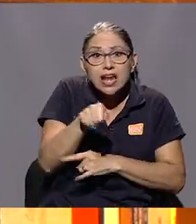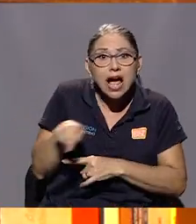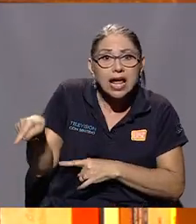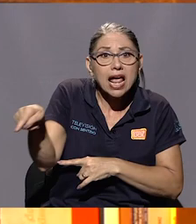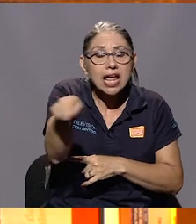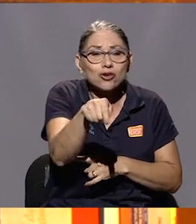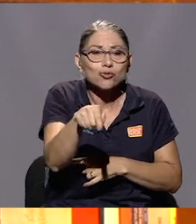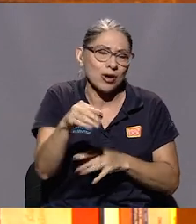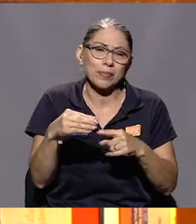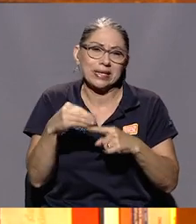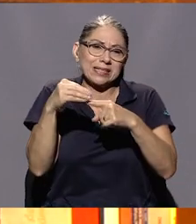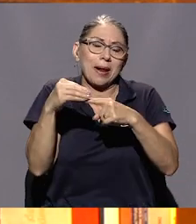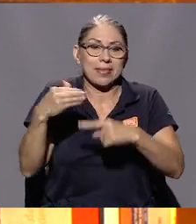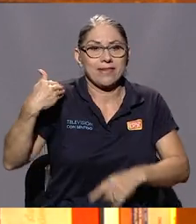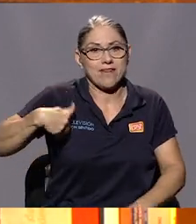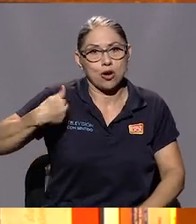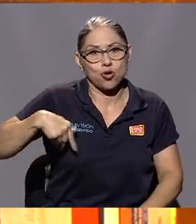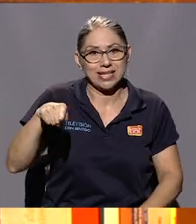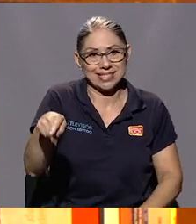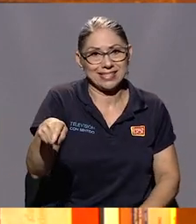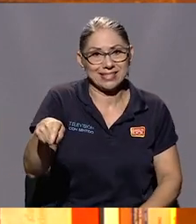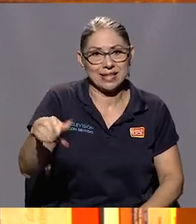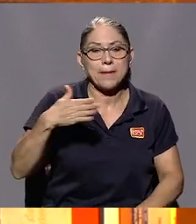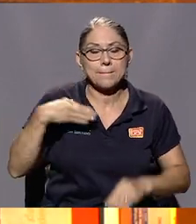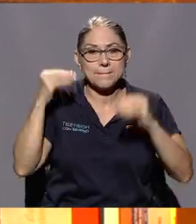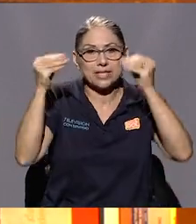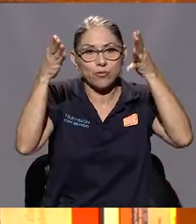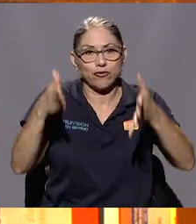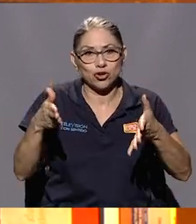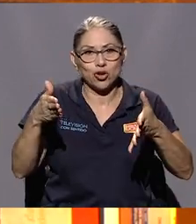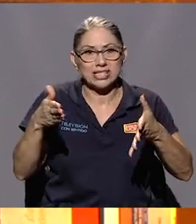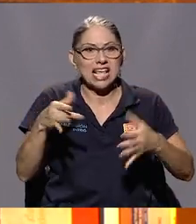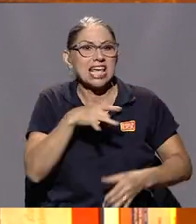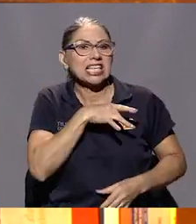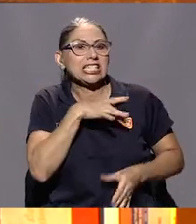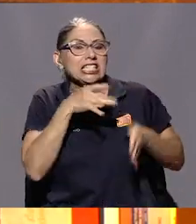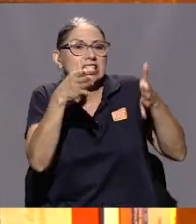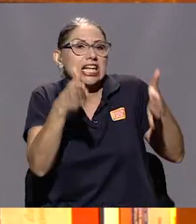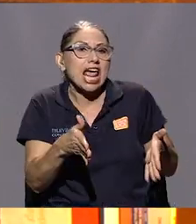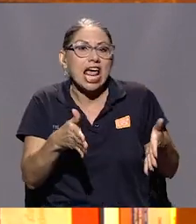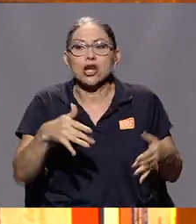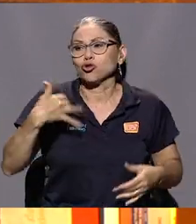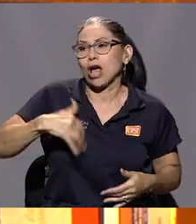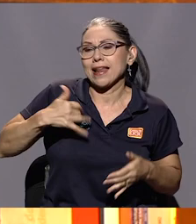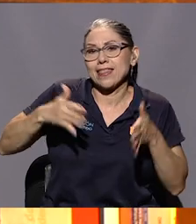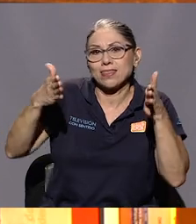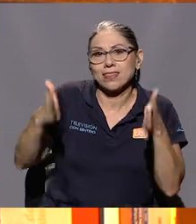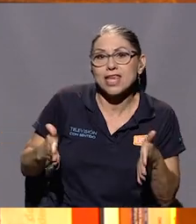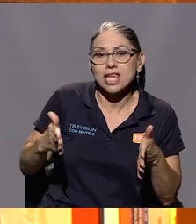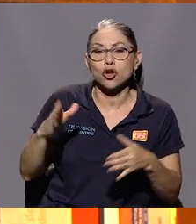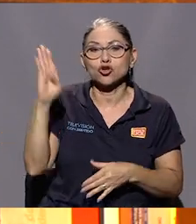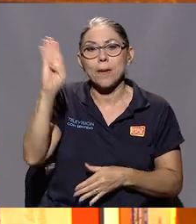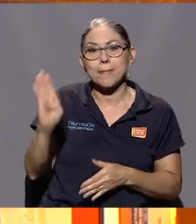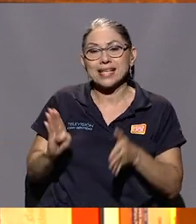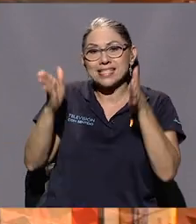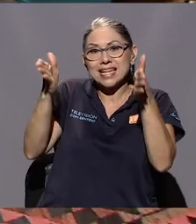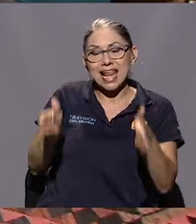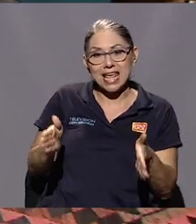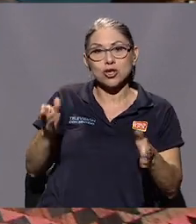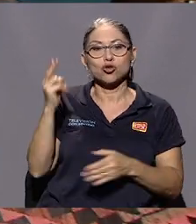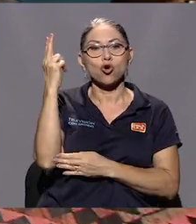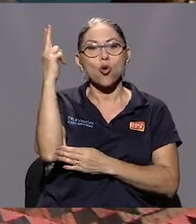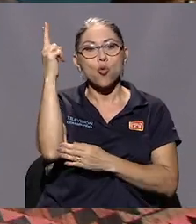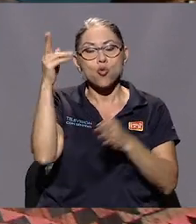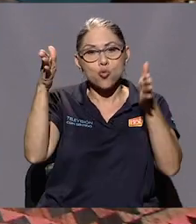y de ellos, bueno, eran fundamentalmente varones, los que tuve de profesores, chilenos, argentinos, brasileños,